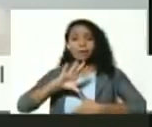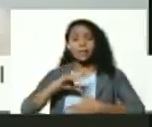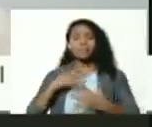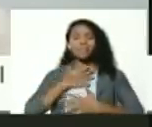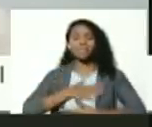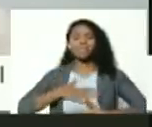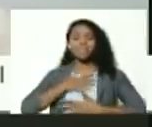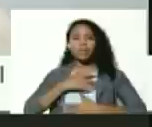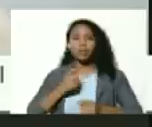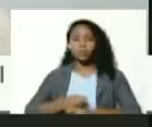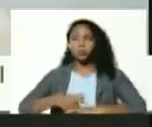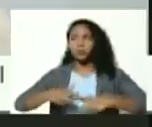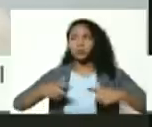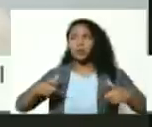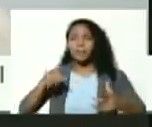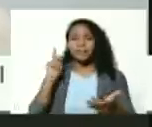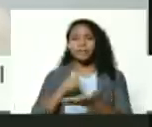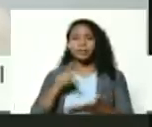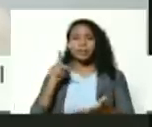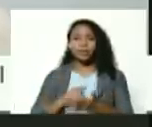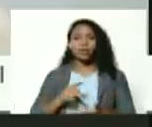enorme participar